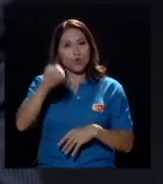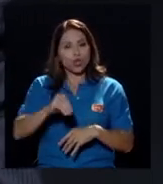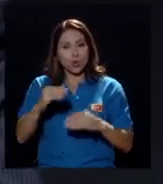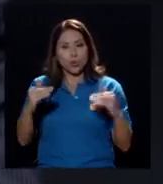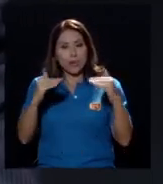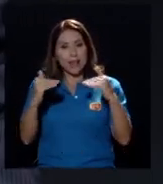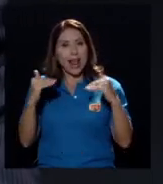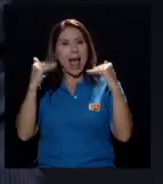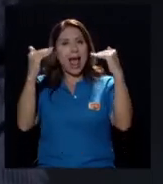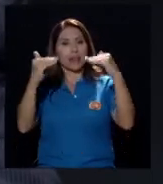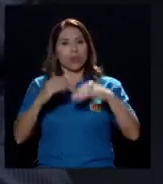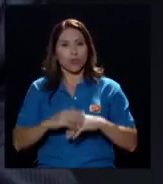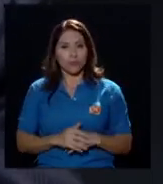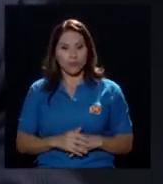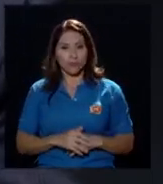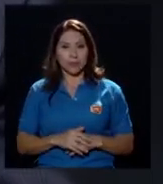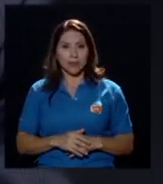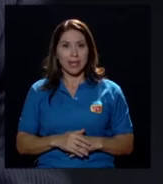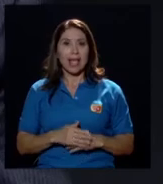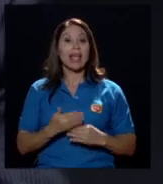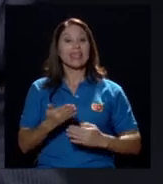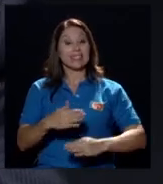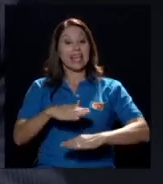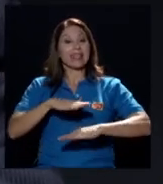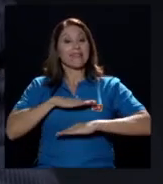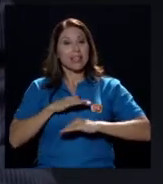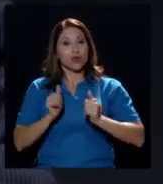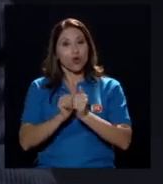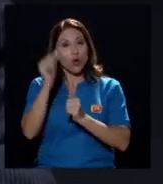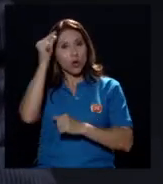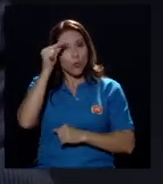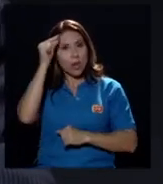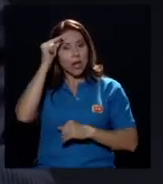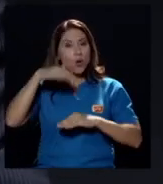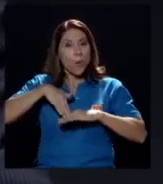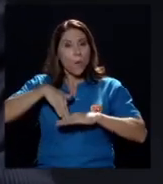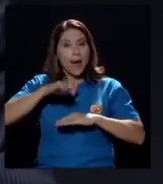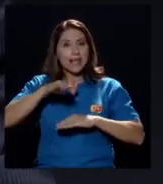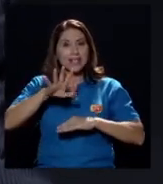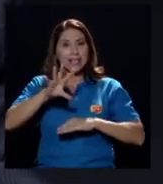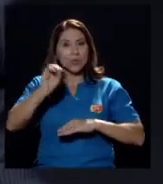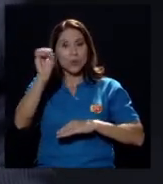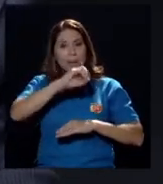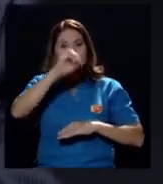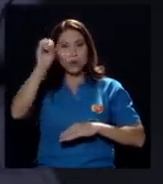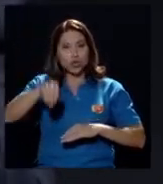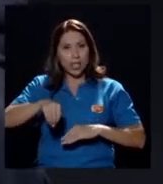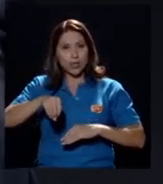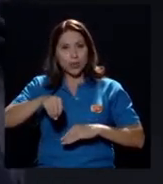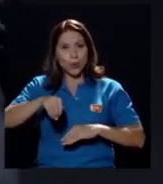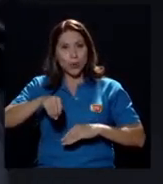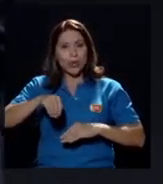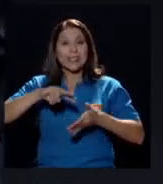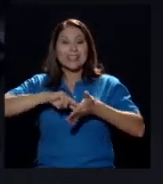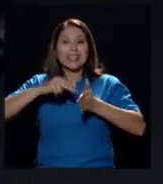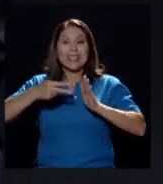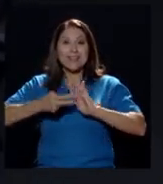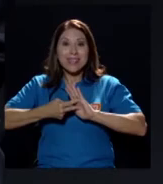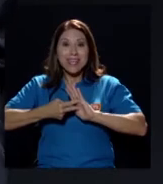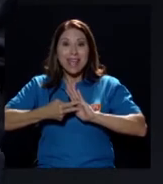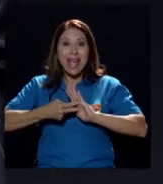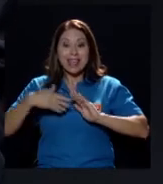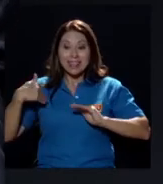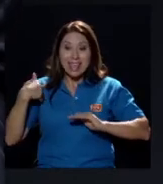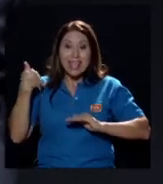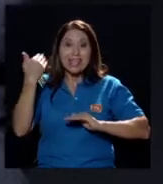satisfecho con el gobierno eran más de 50% es decir, más de 50% después de 4